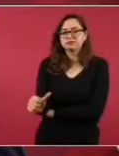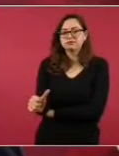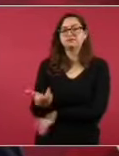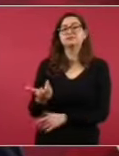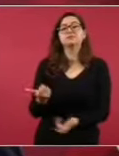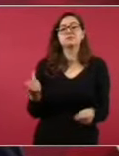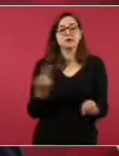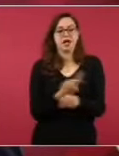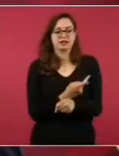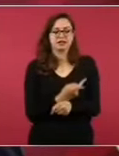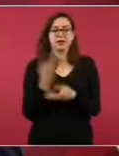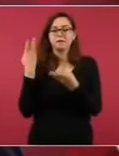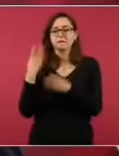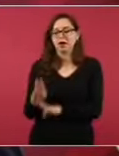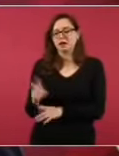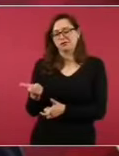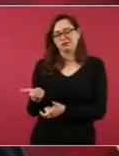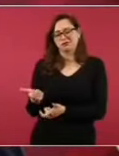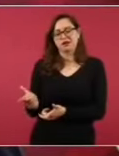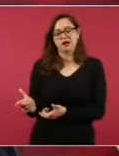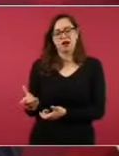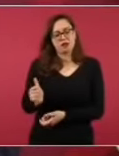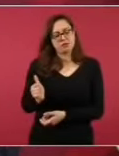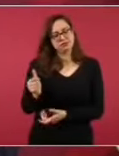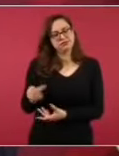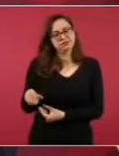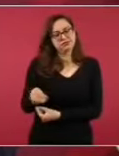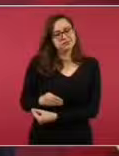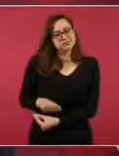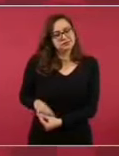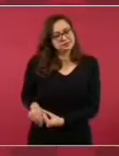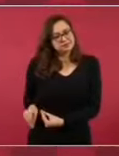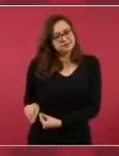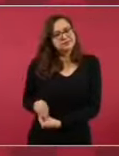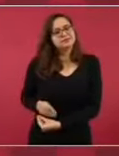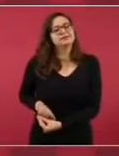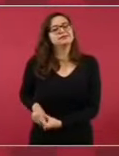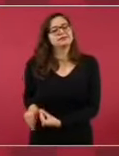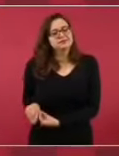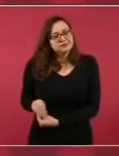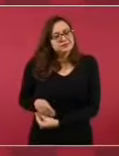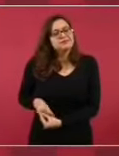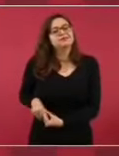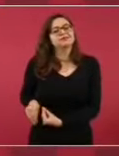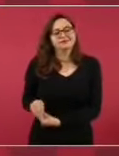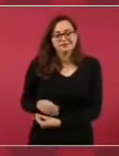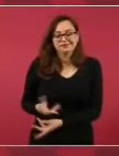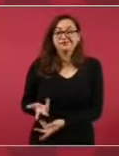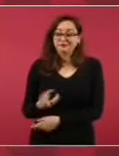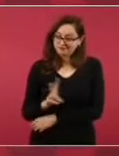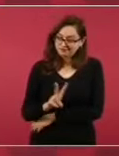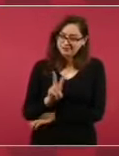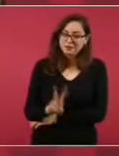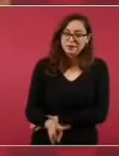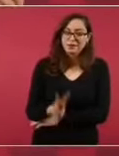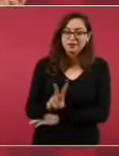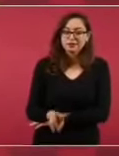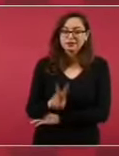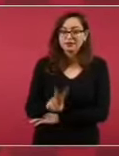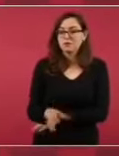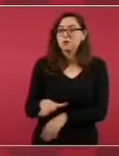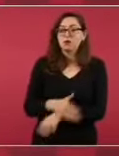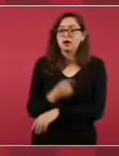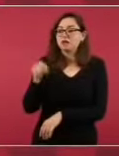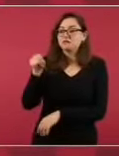a ese dinero, que ya no reclama nadie,